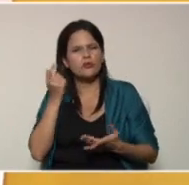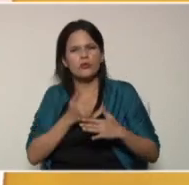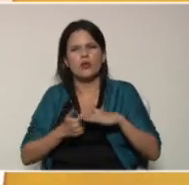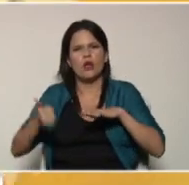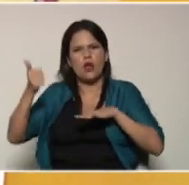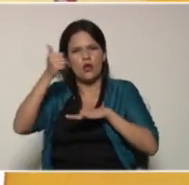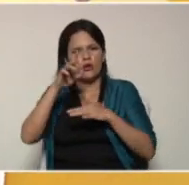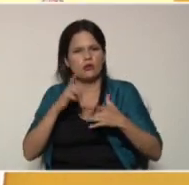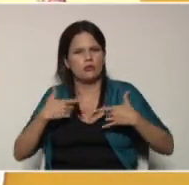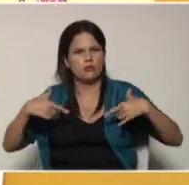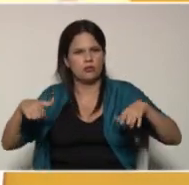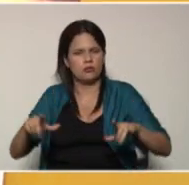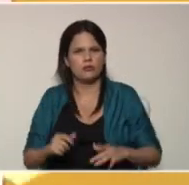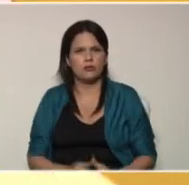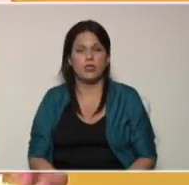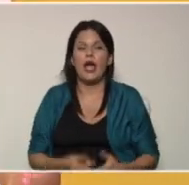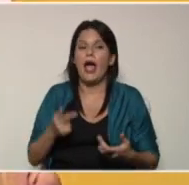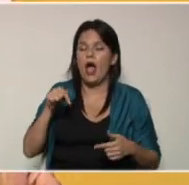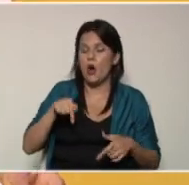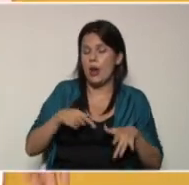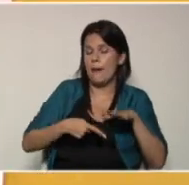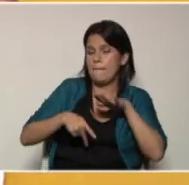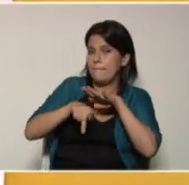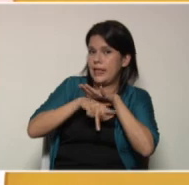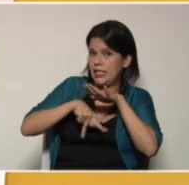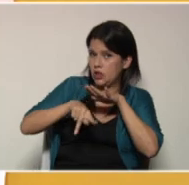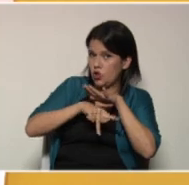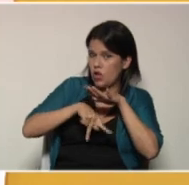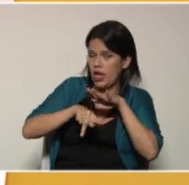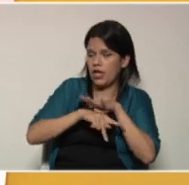Ahora, para la etapa de preescolar,